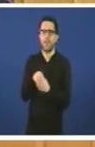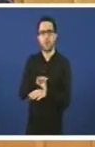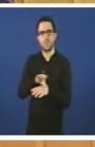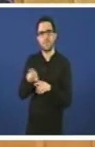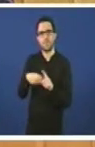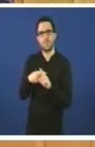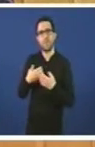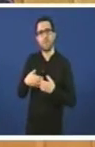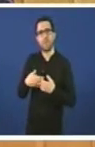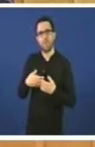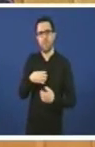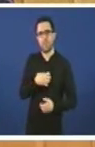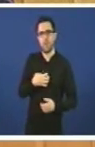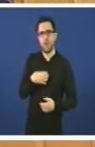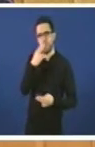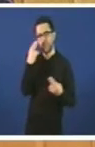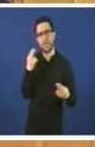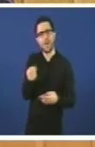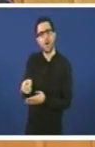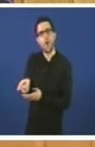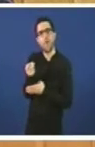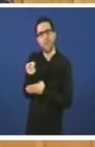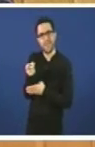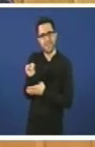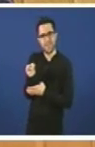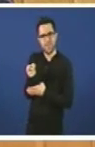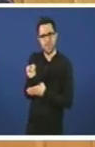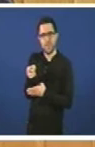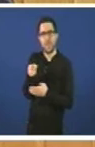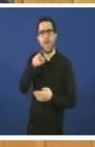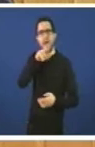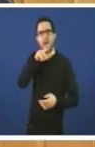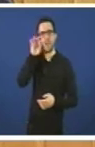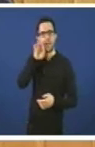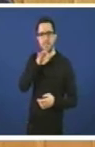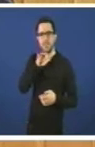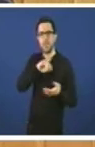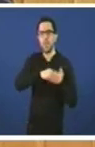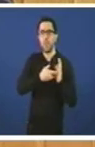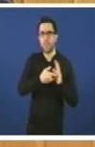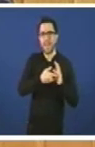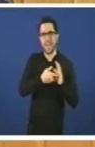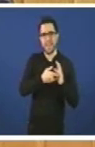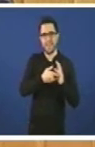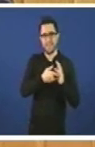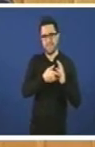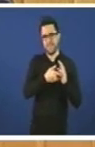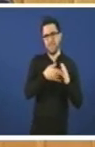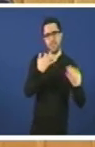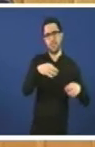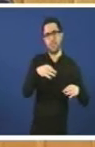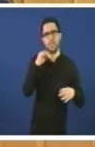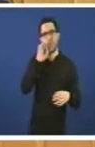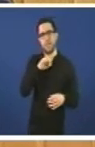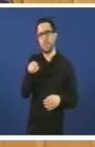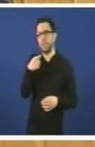pública empreguen a lingua galega. Unha obriga legal non se recollería no plan senón tamén por exemplo na lei de transparencia. Voste dixo que o señor Javier Guerra